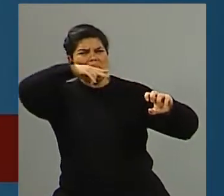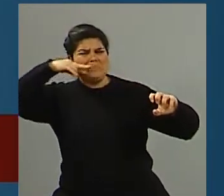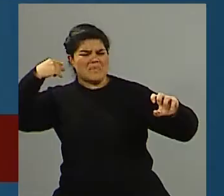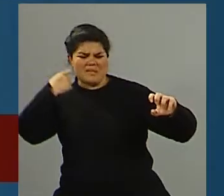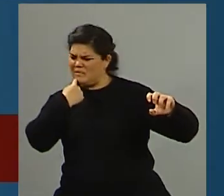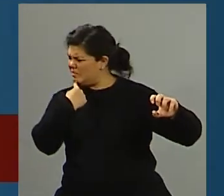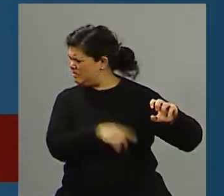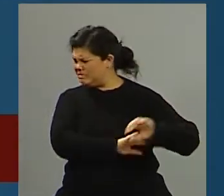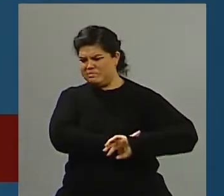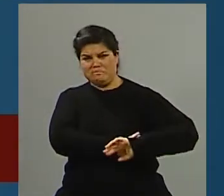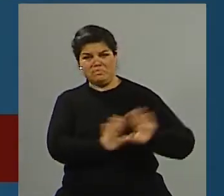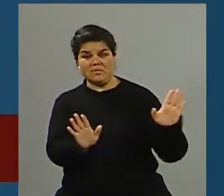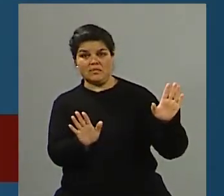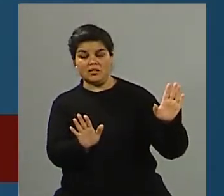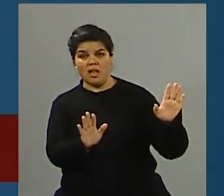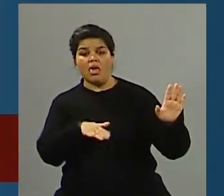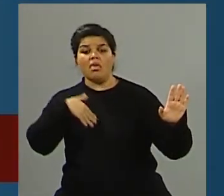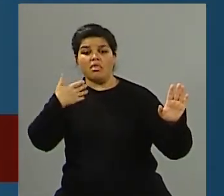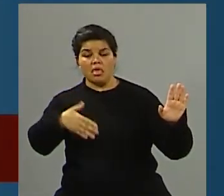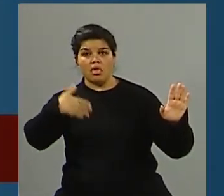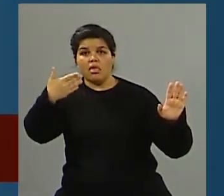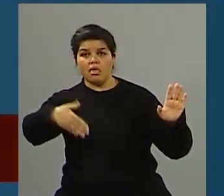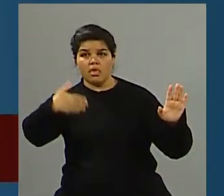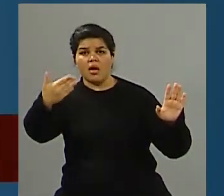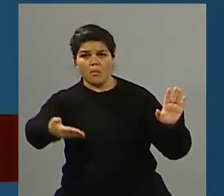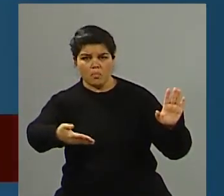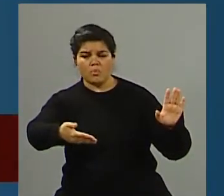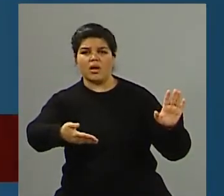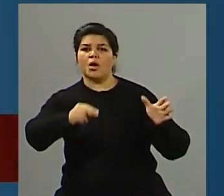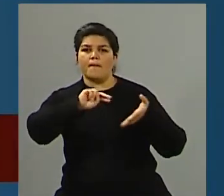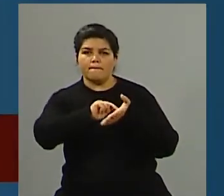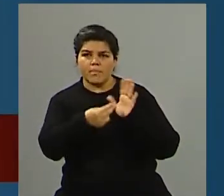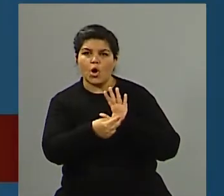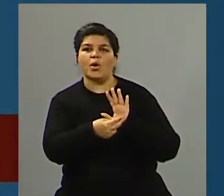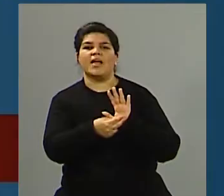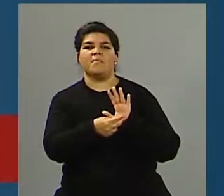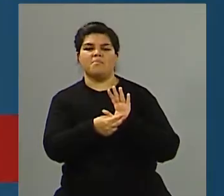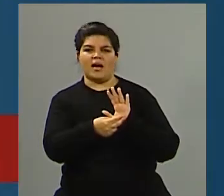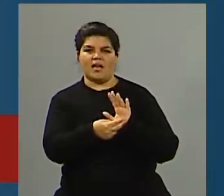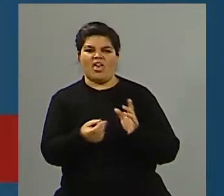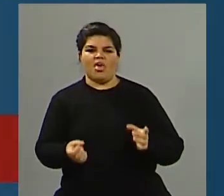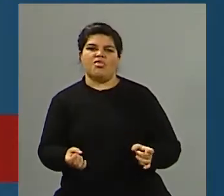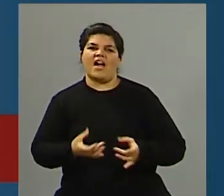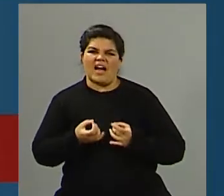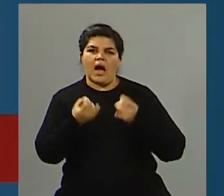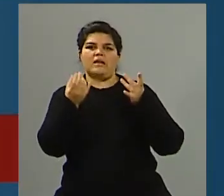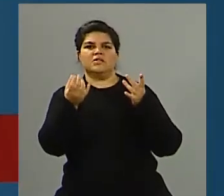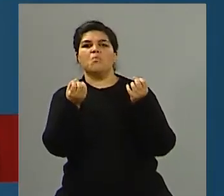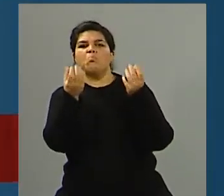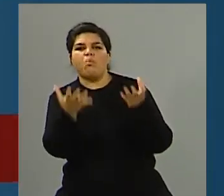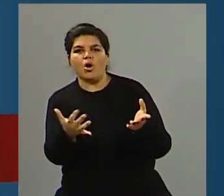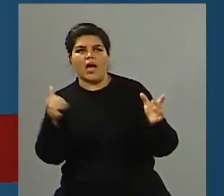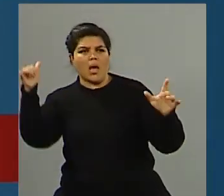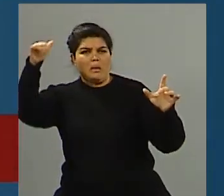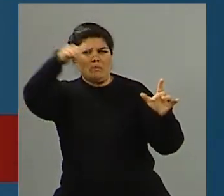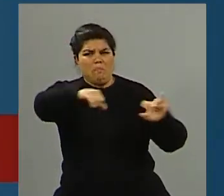sentía, bueno, olor que después justamente trajo un montón de enfermedades cancerígenas, justamente por el asbesto y otras cuestiones más, a quienes